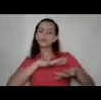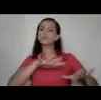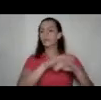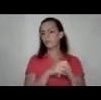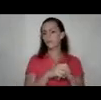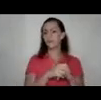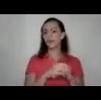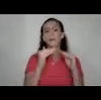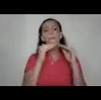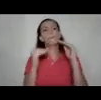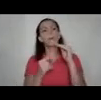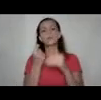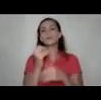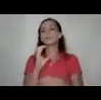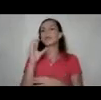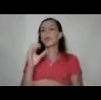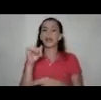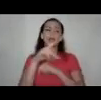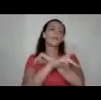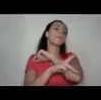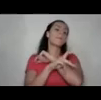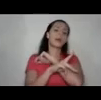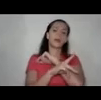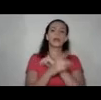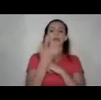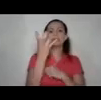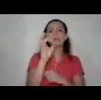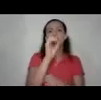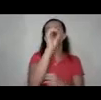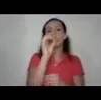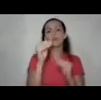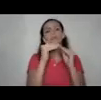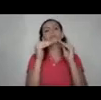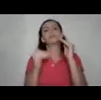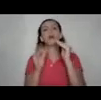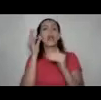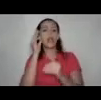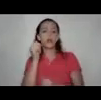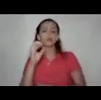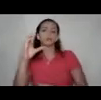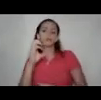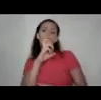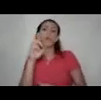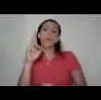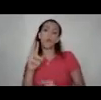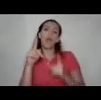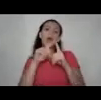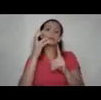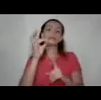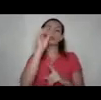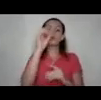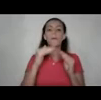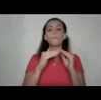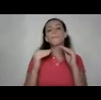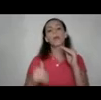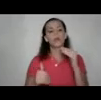brecha salarial por ejemplo que en nuestro país es de hasta 17% o las mujeres ganamos en Costa Rica hasta 17% menos